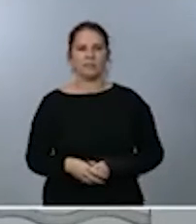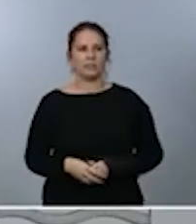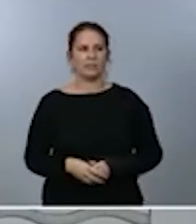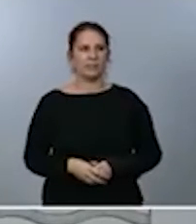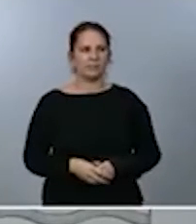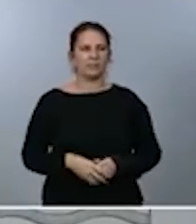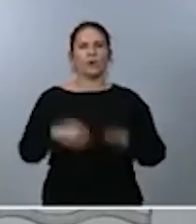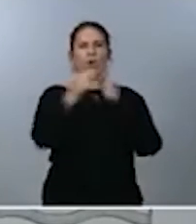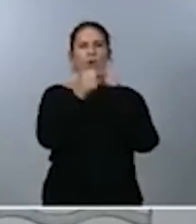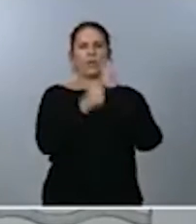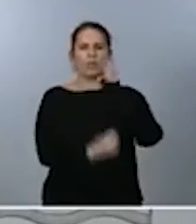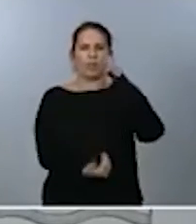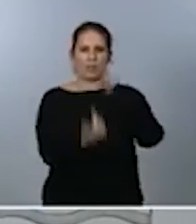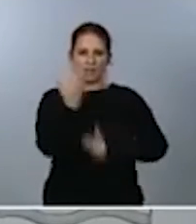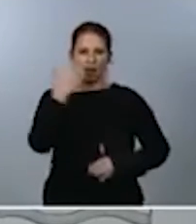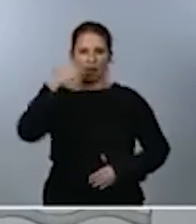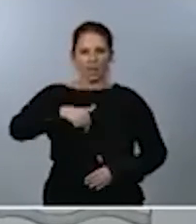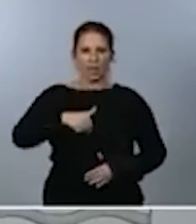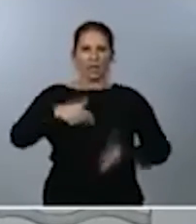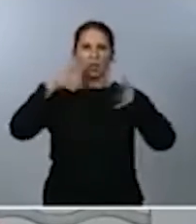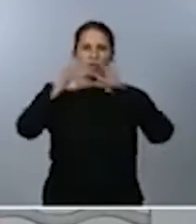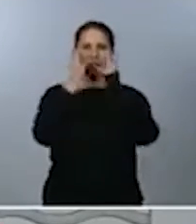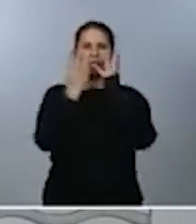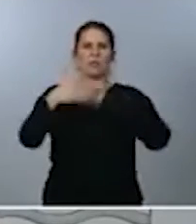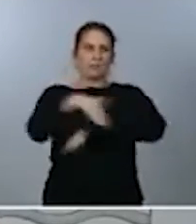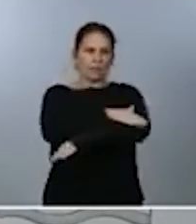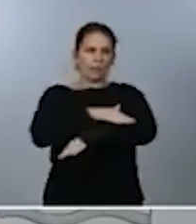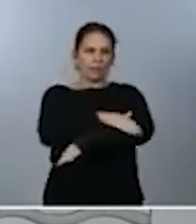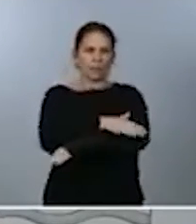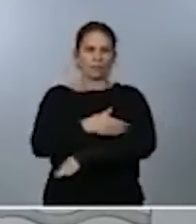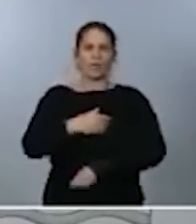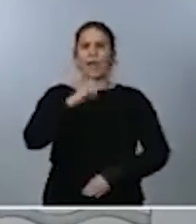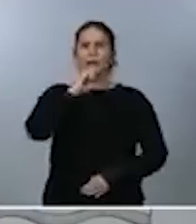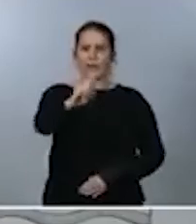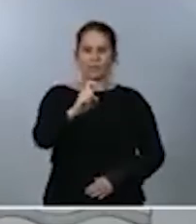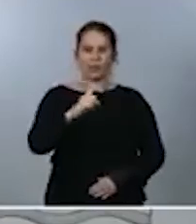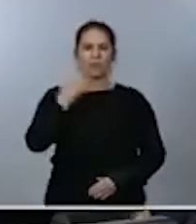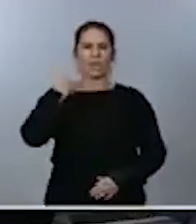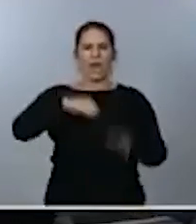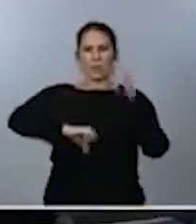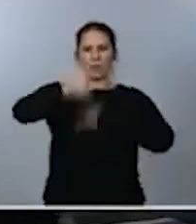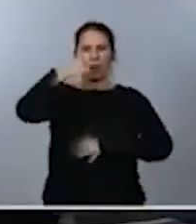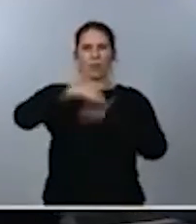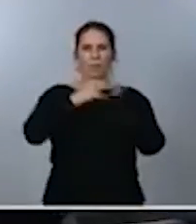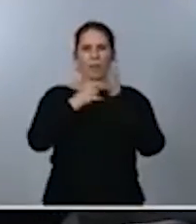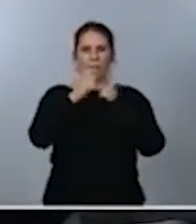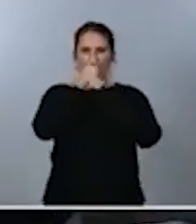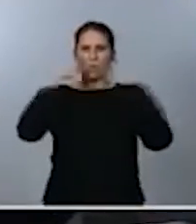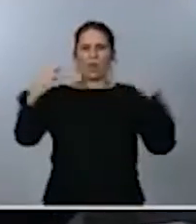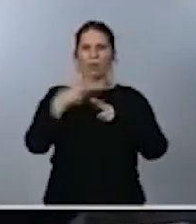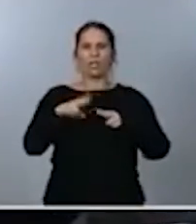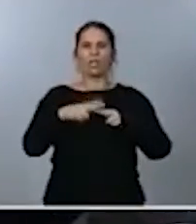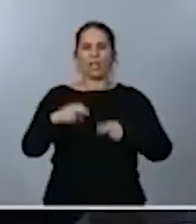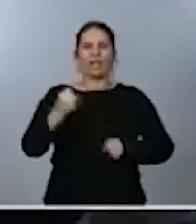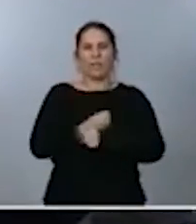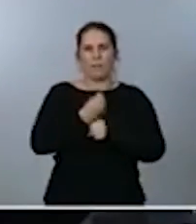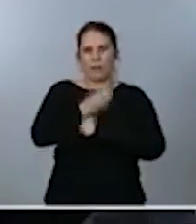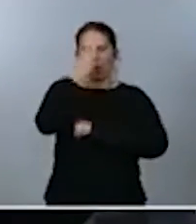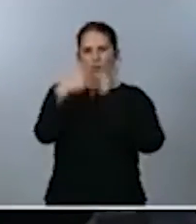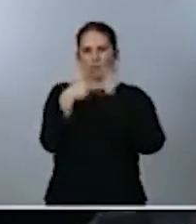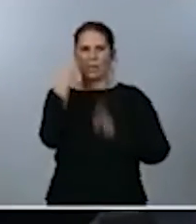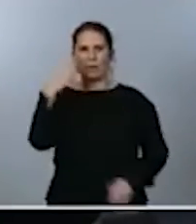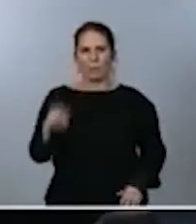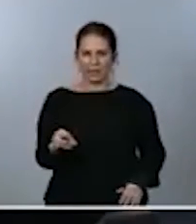que ha ocupado este Consejo de Ministros, decirles que hemos aprobado el Plan Anual de Política de Empleo 2020, que se ha